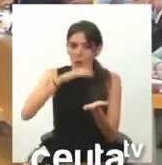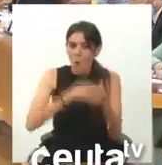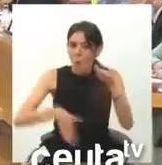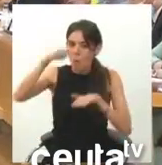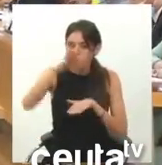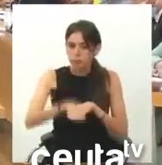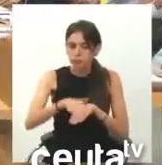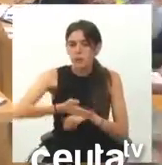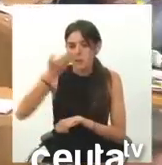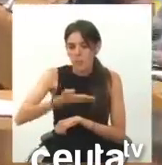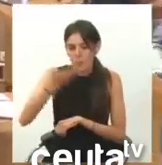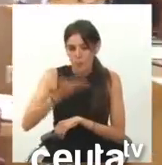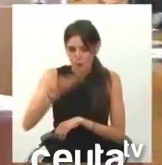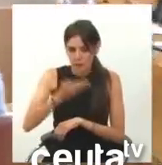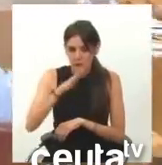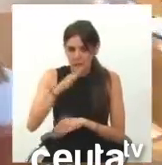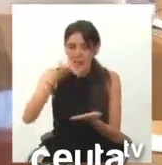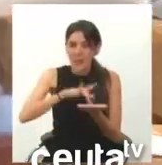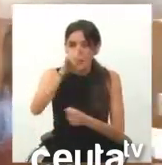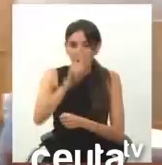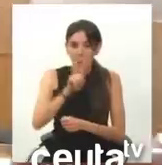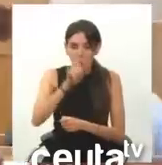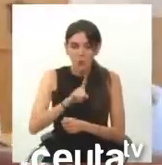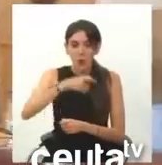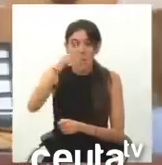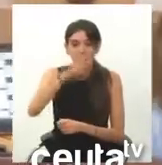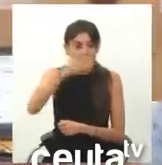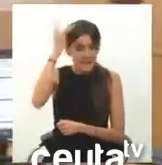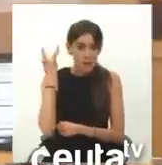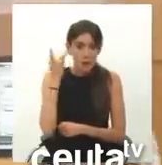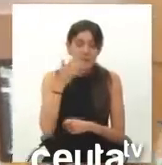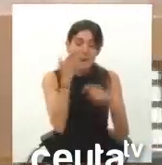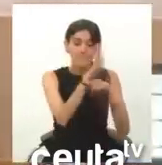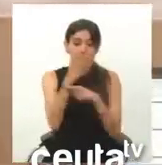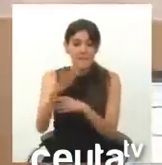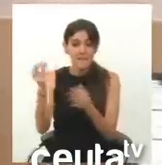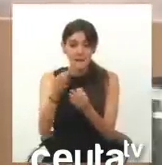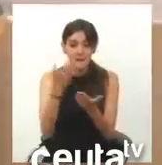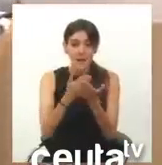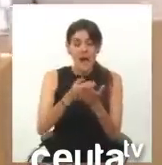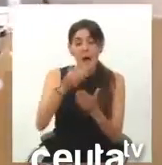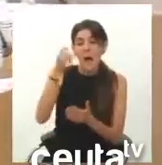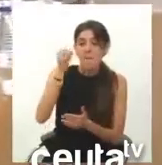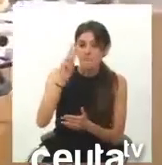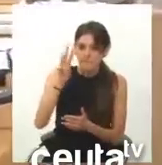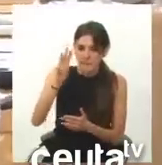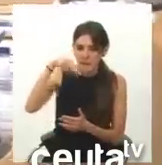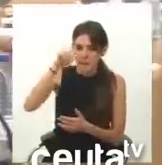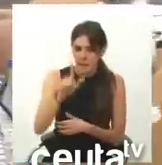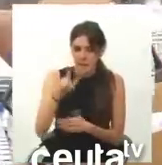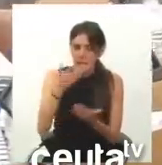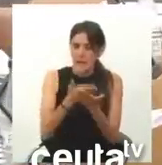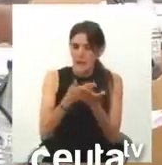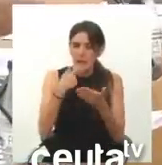al frente. El día uno, Teresa López presentaba esta PNL, y cito